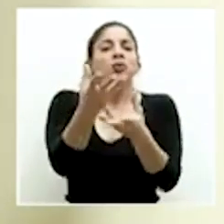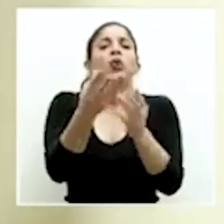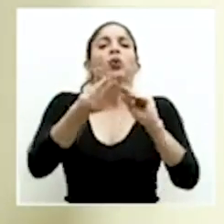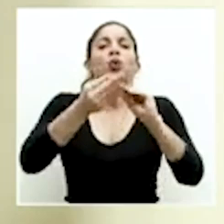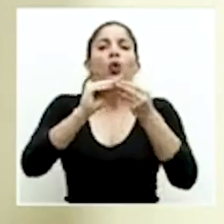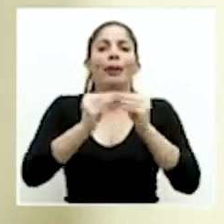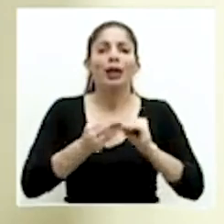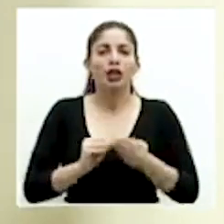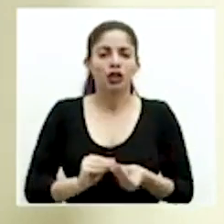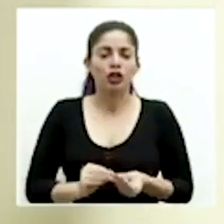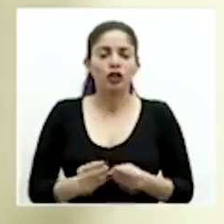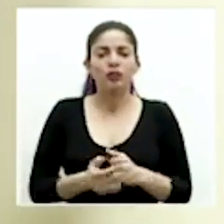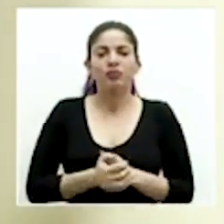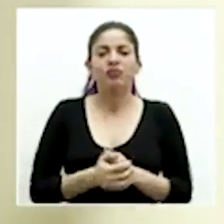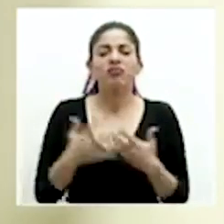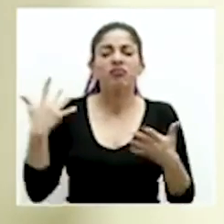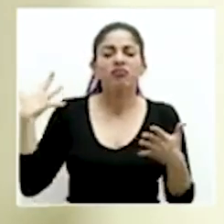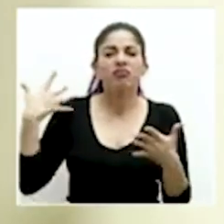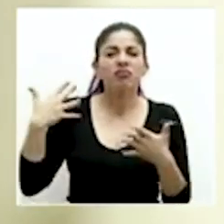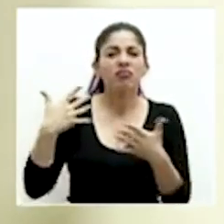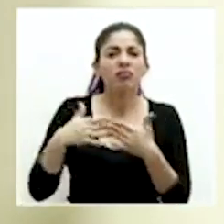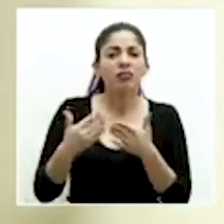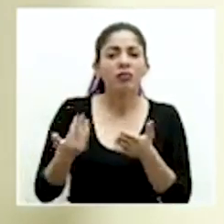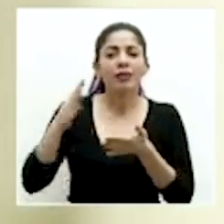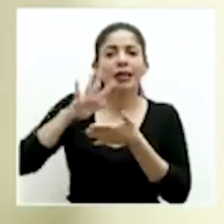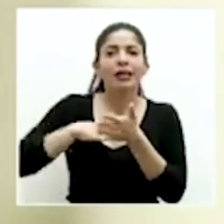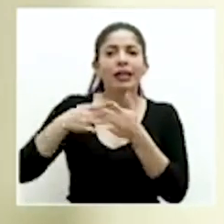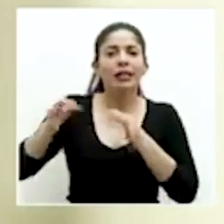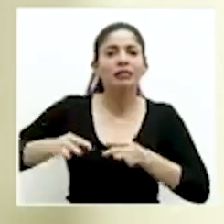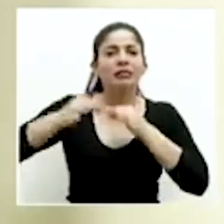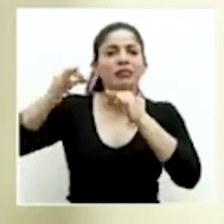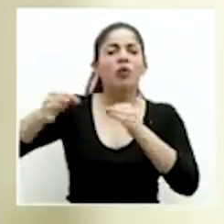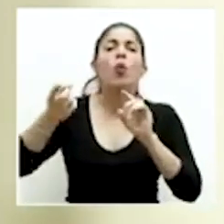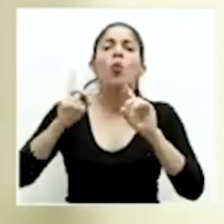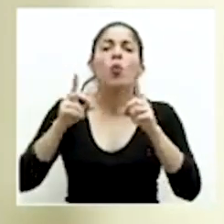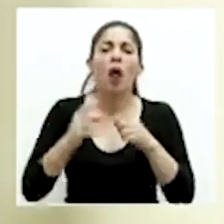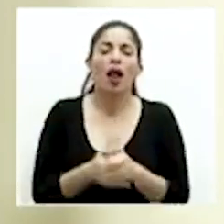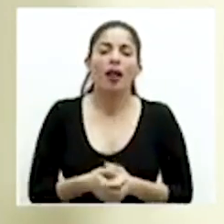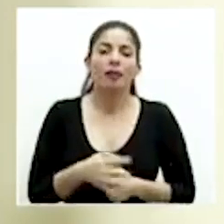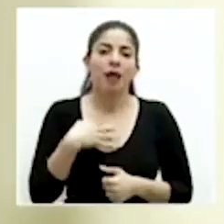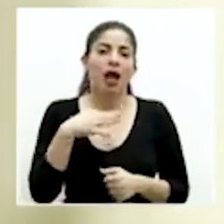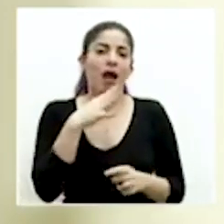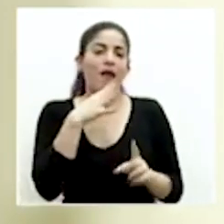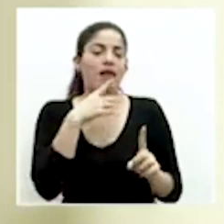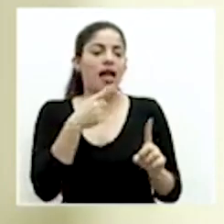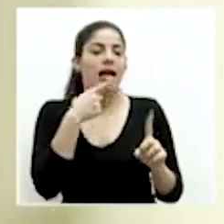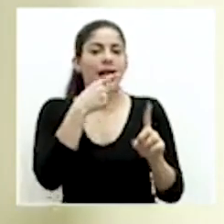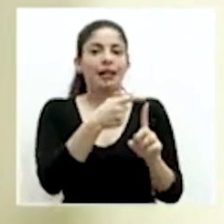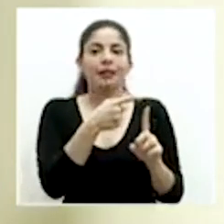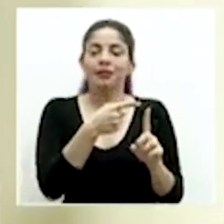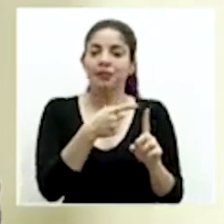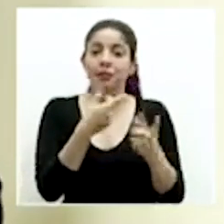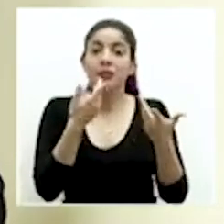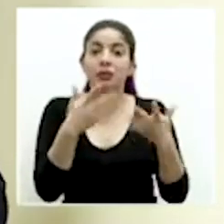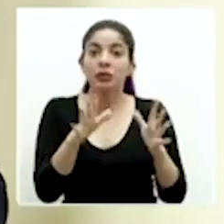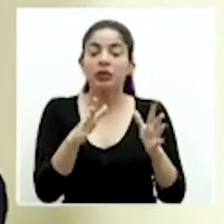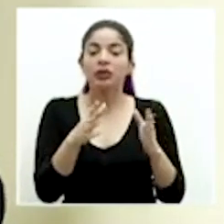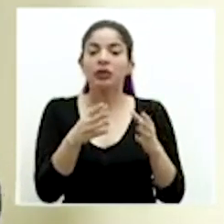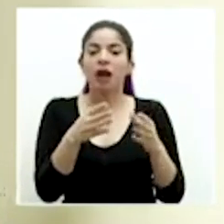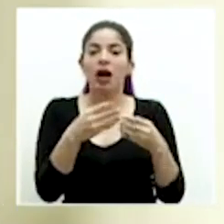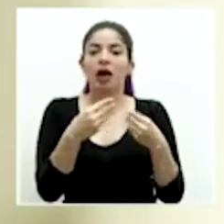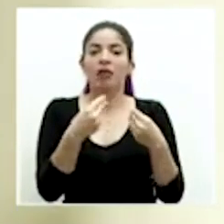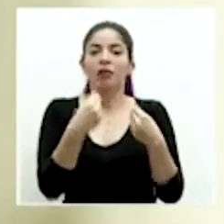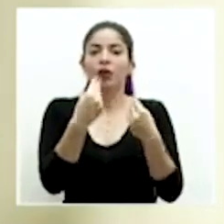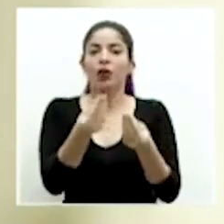de qué es lo que hemos tenido que reprogramar, voy a hablar de lo que se ha dado desde